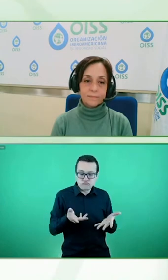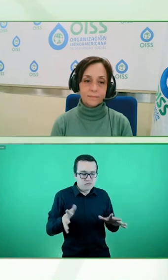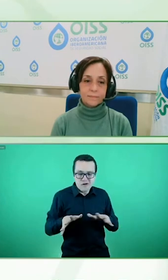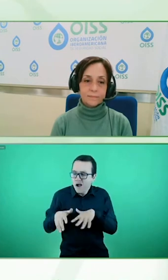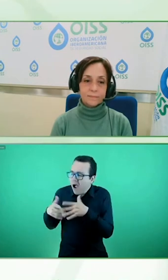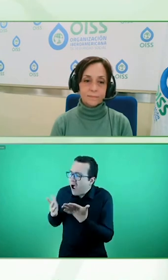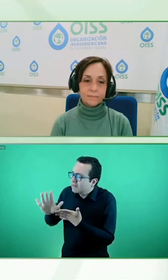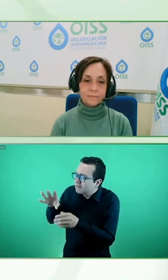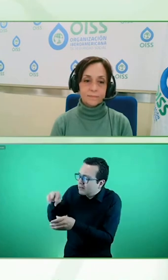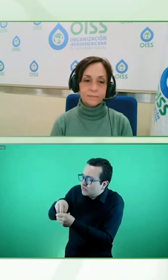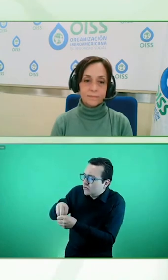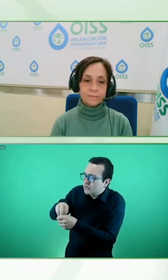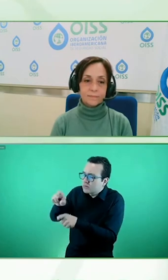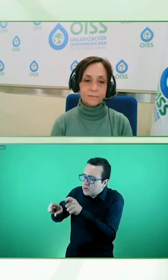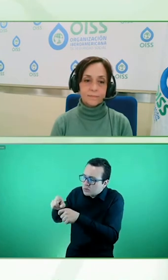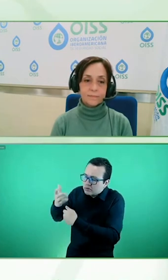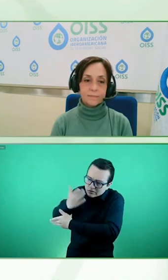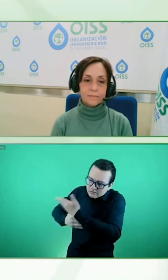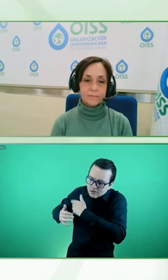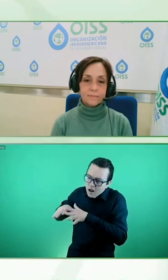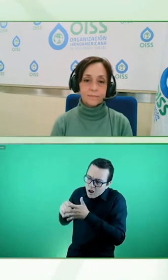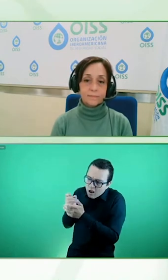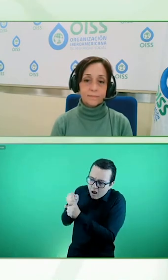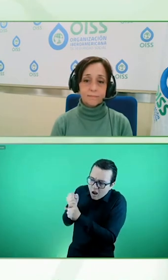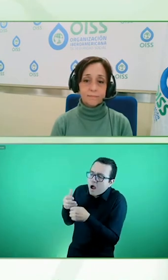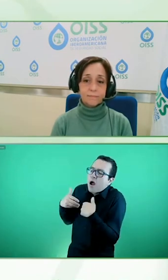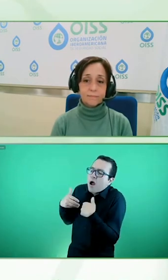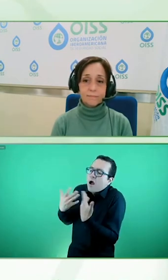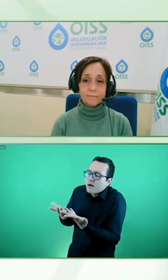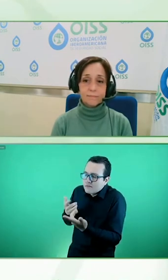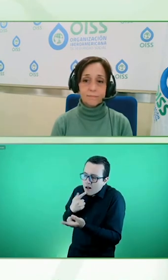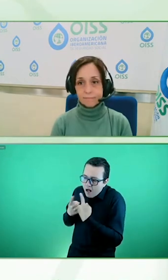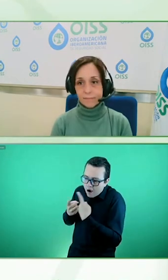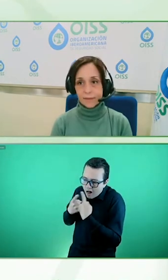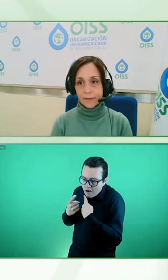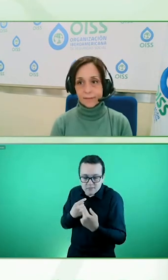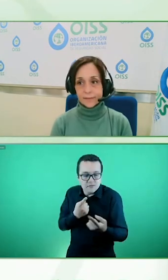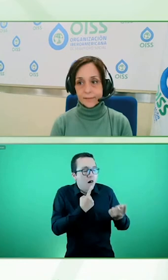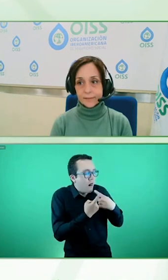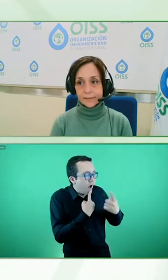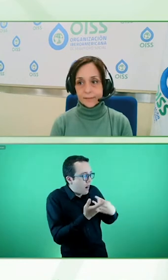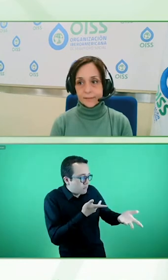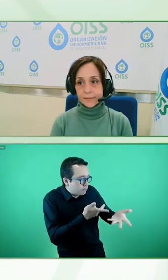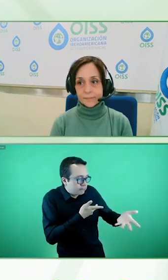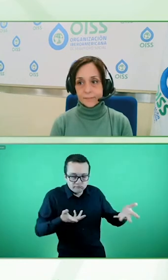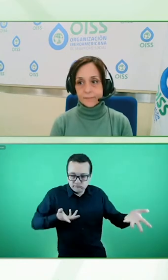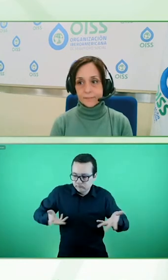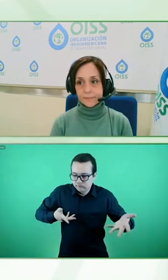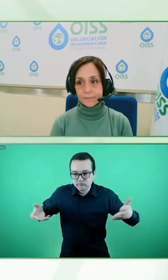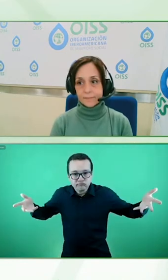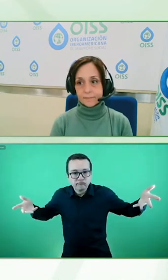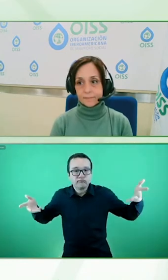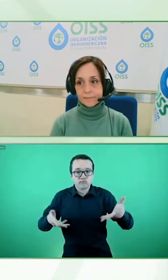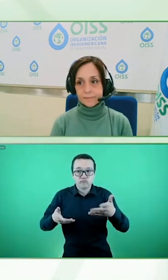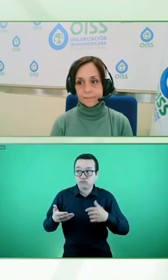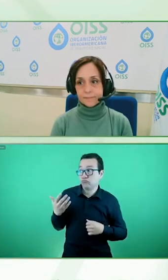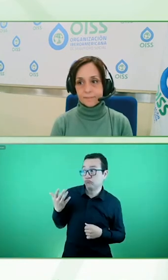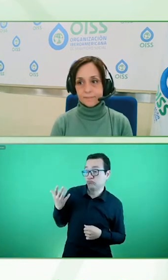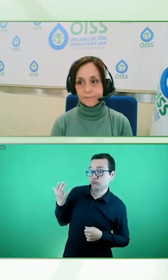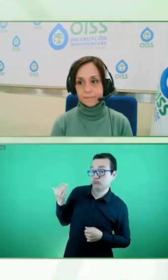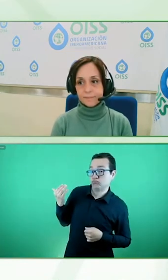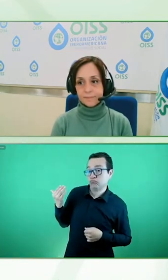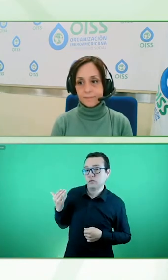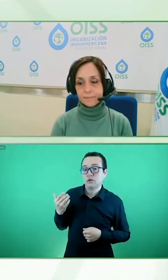webinarios, por conferencias. Y es cierto que hasta muy poco nos enfocamos, obviamente es el